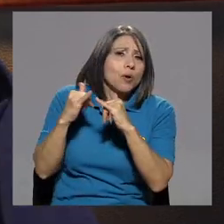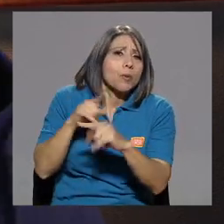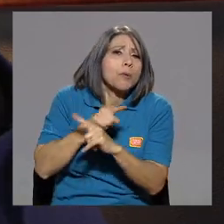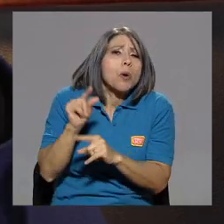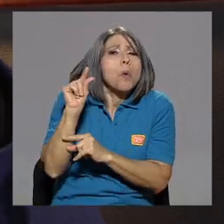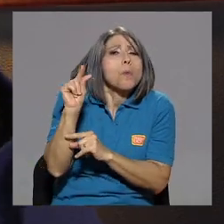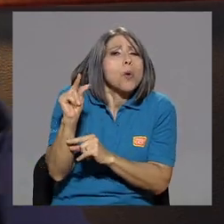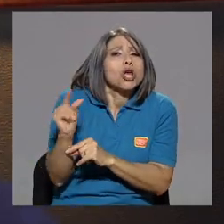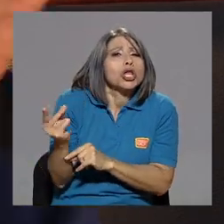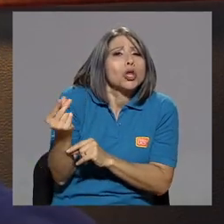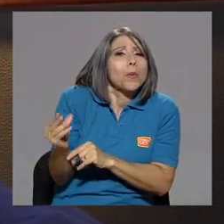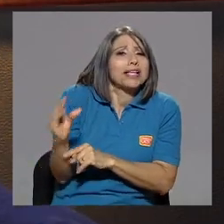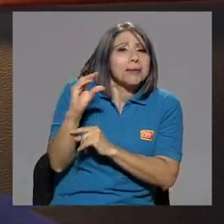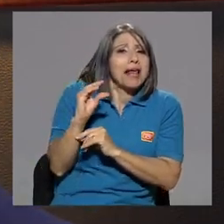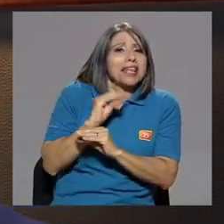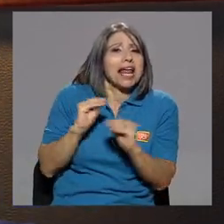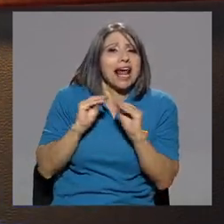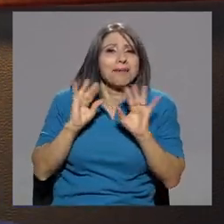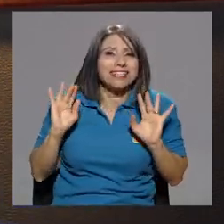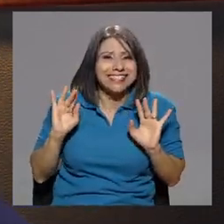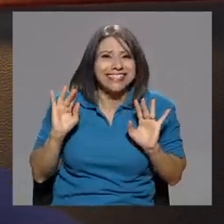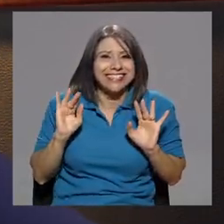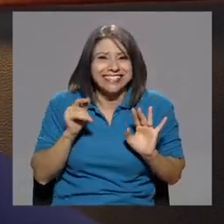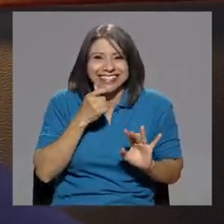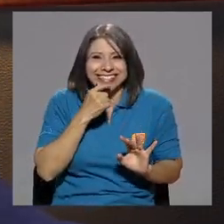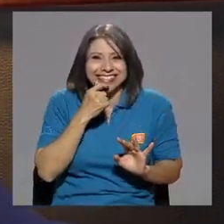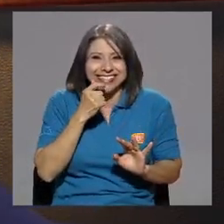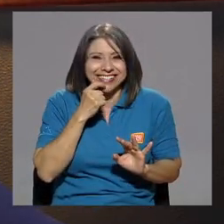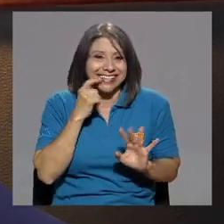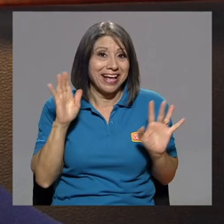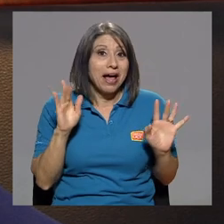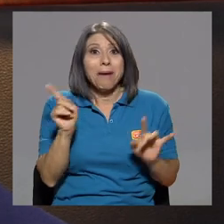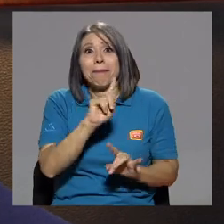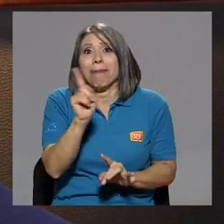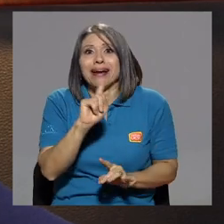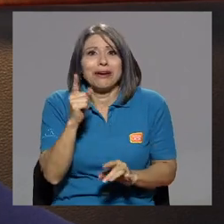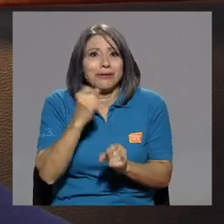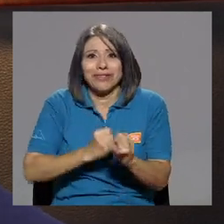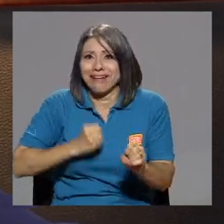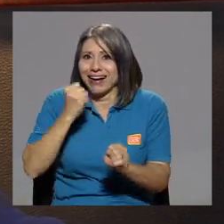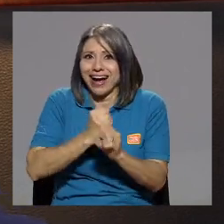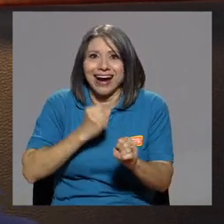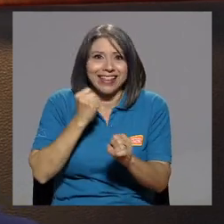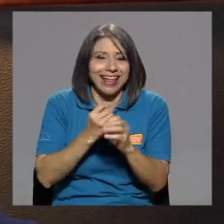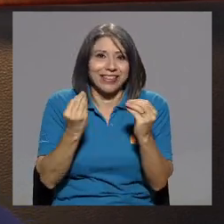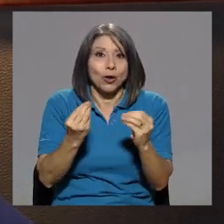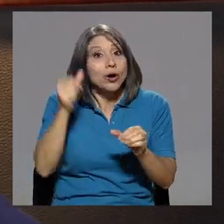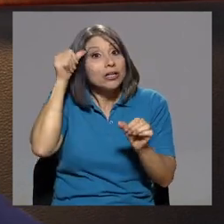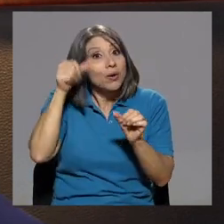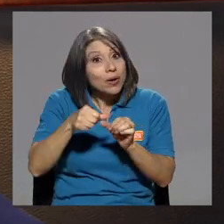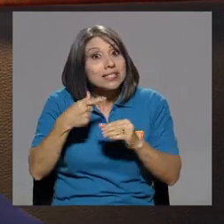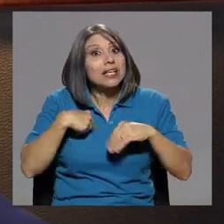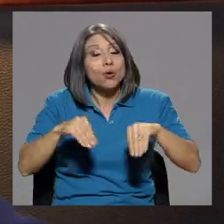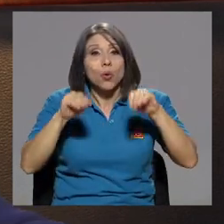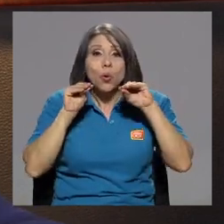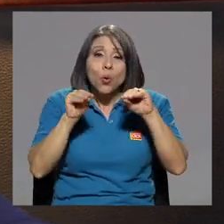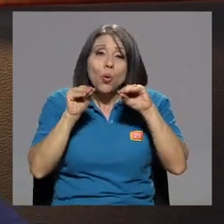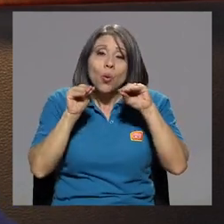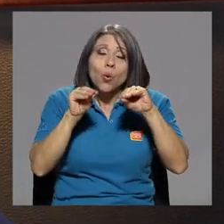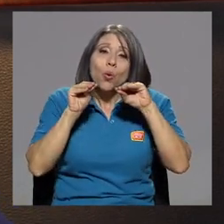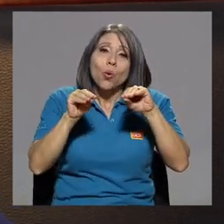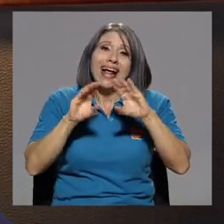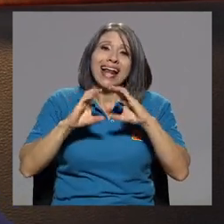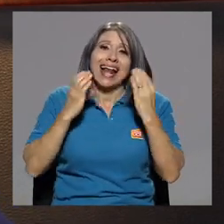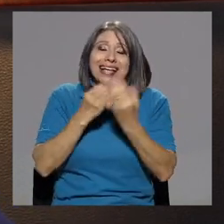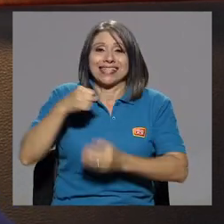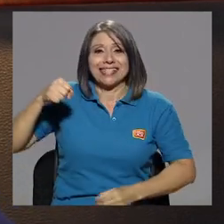pero con un poquitico más de platica, nada más. Para no trabajar tanto. Porque acuérdense que yo doy clases de canto,